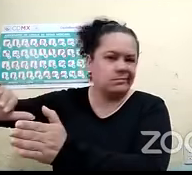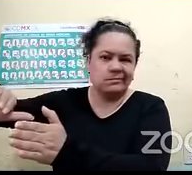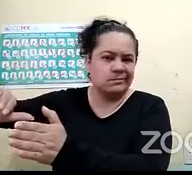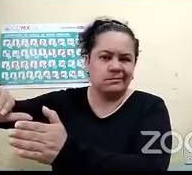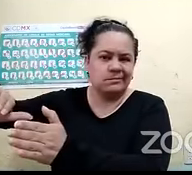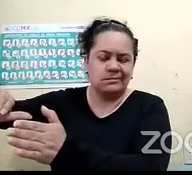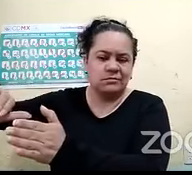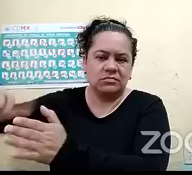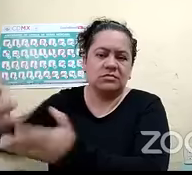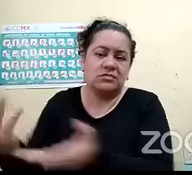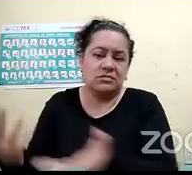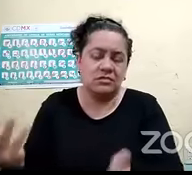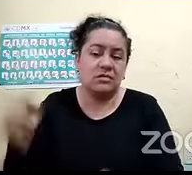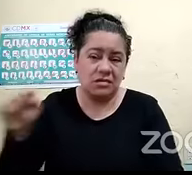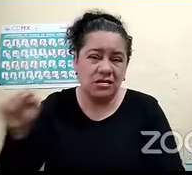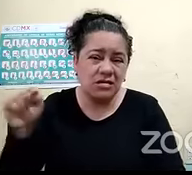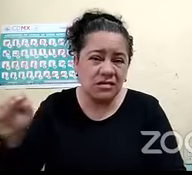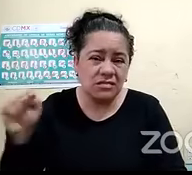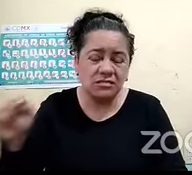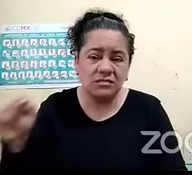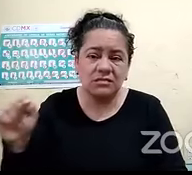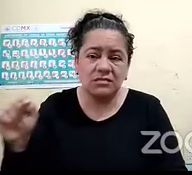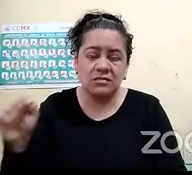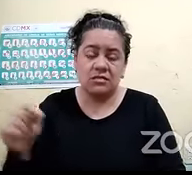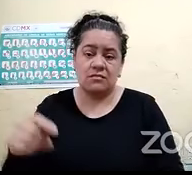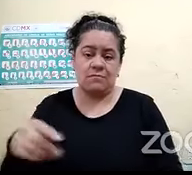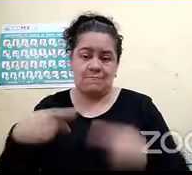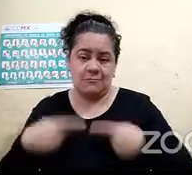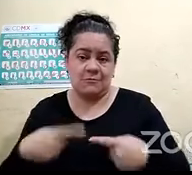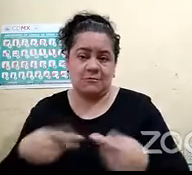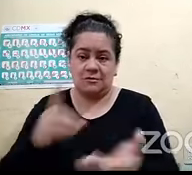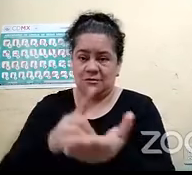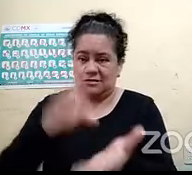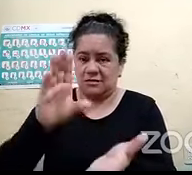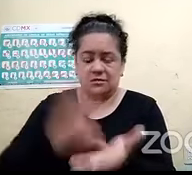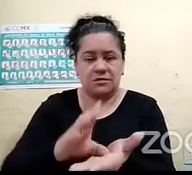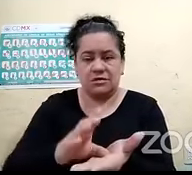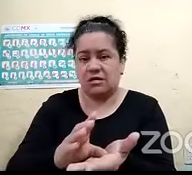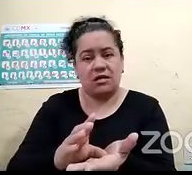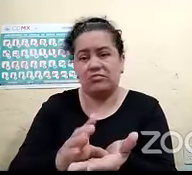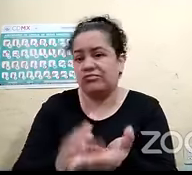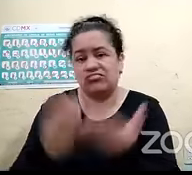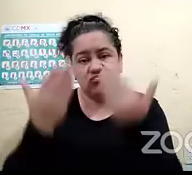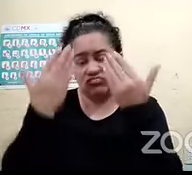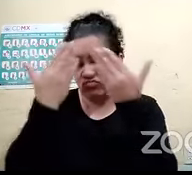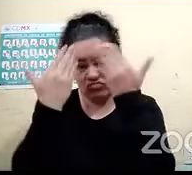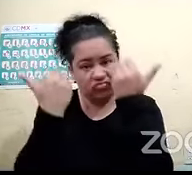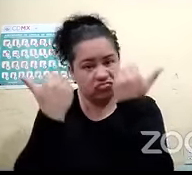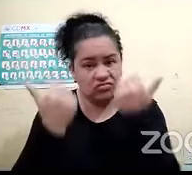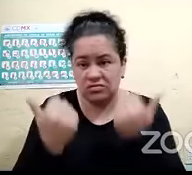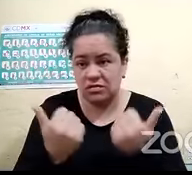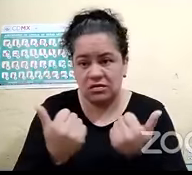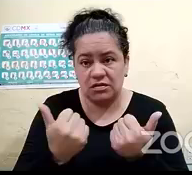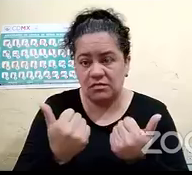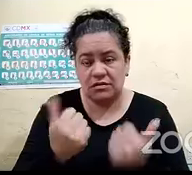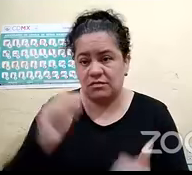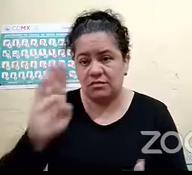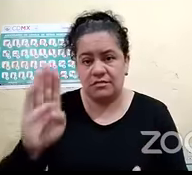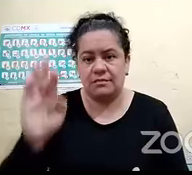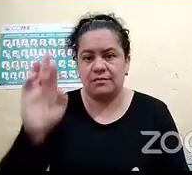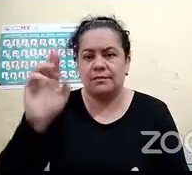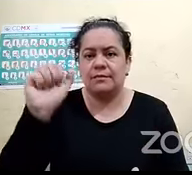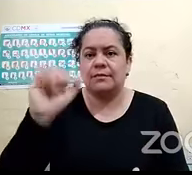que muchas personas con discapacidad visual no sepan el sistema y se queden ahí en ese vacío en